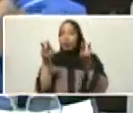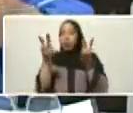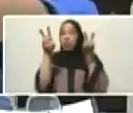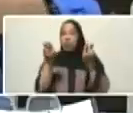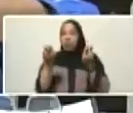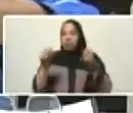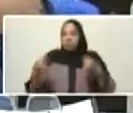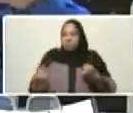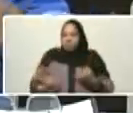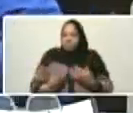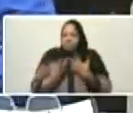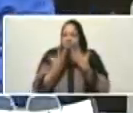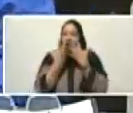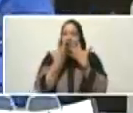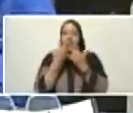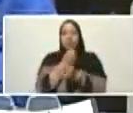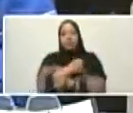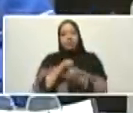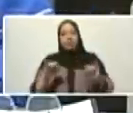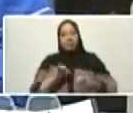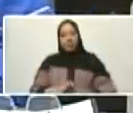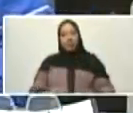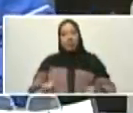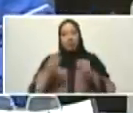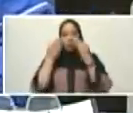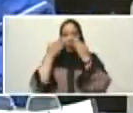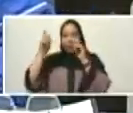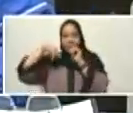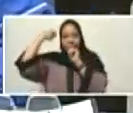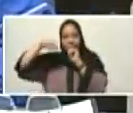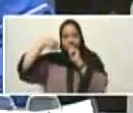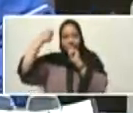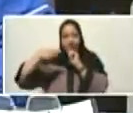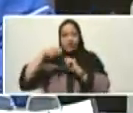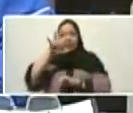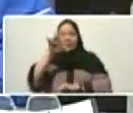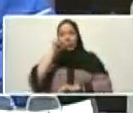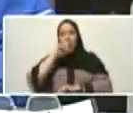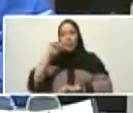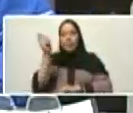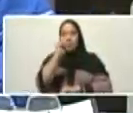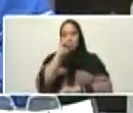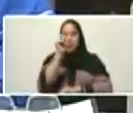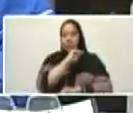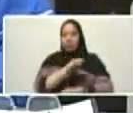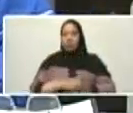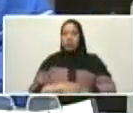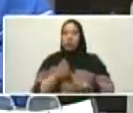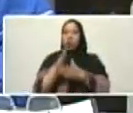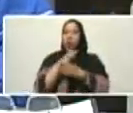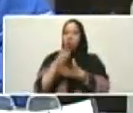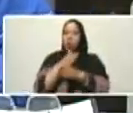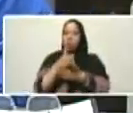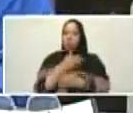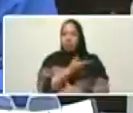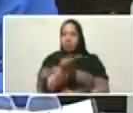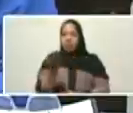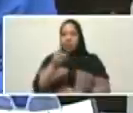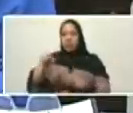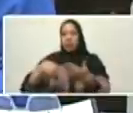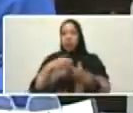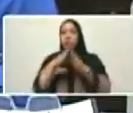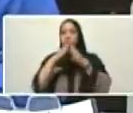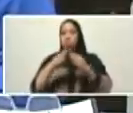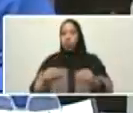esperanza la familia de la felicidad vamos a ver el video de hace cinco meses lo comparto con ustedes en cadena nacional